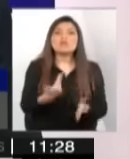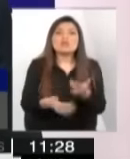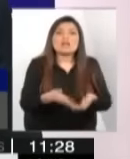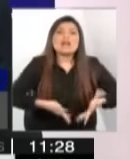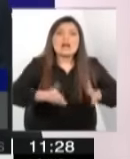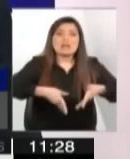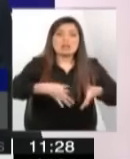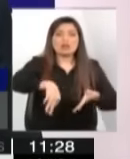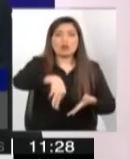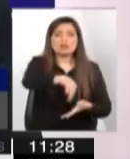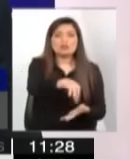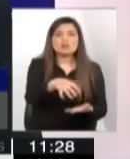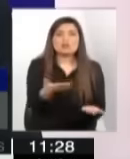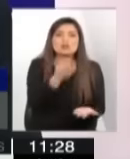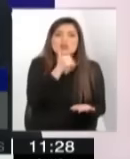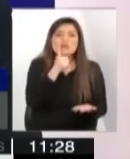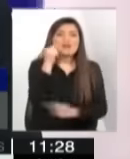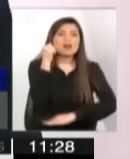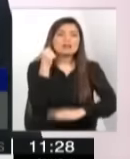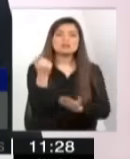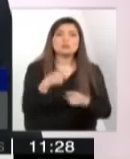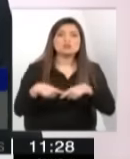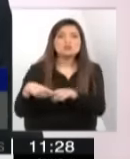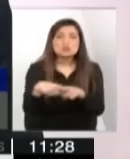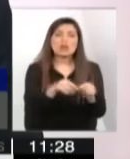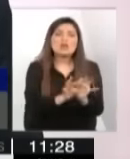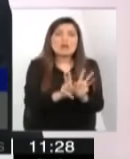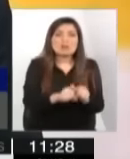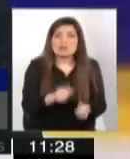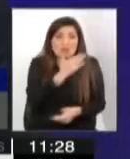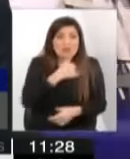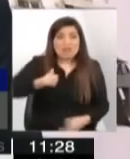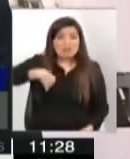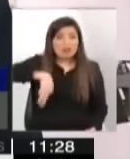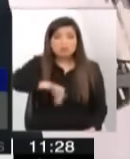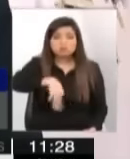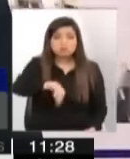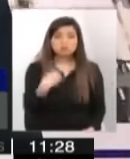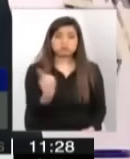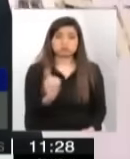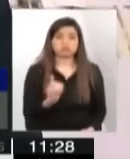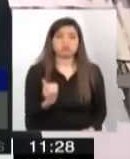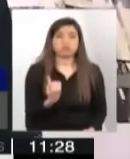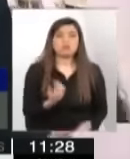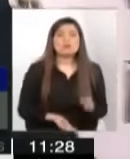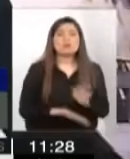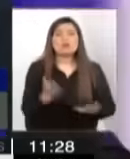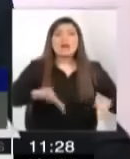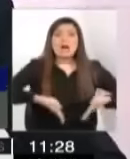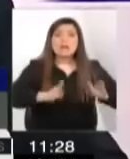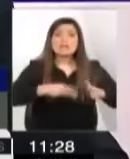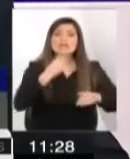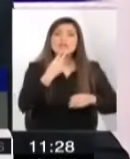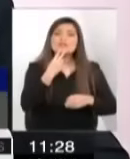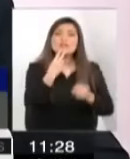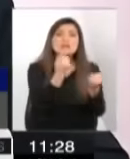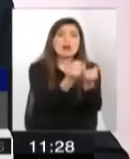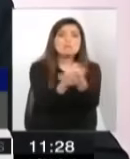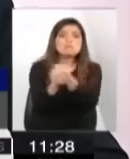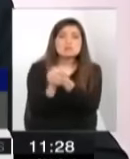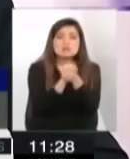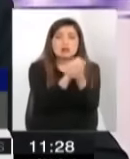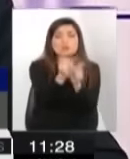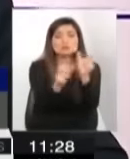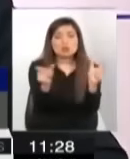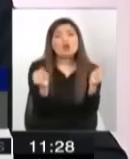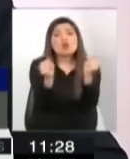tenía soporte social ni familiar en ese minuto y me fui a la calle, me fui luego a vivir con gente amiga y